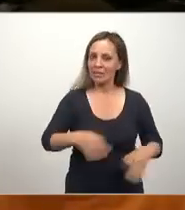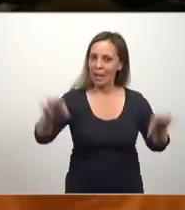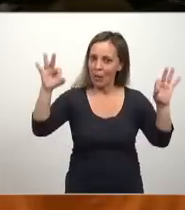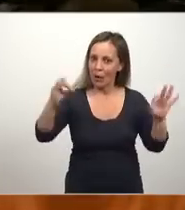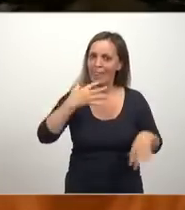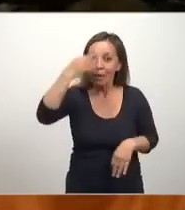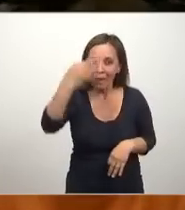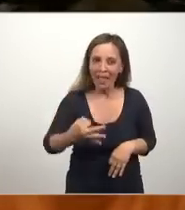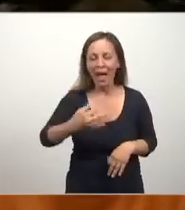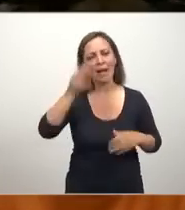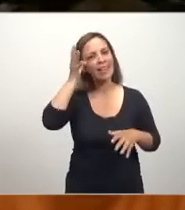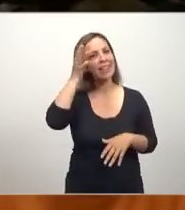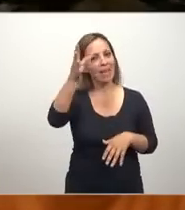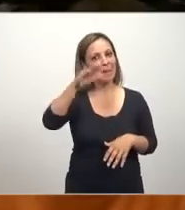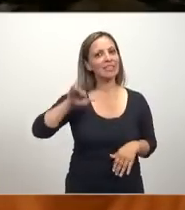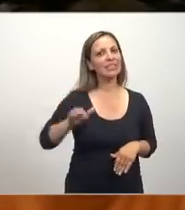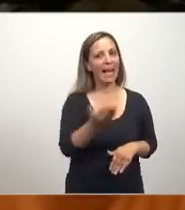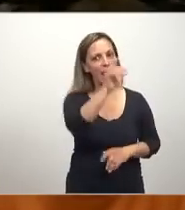traidores.